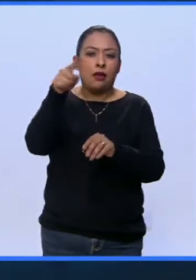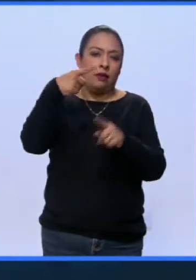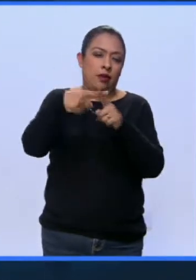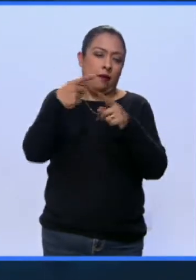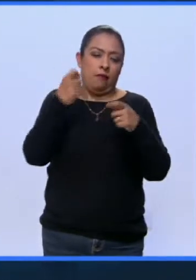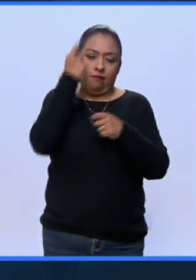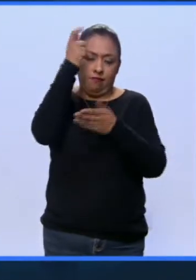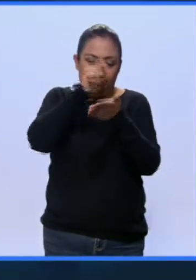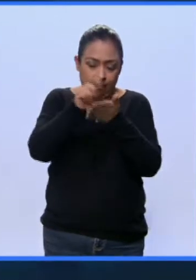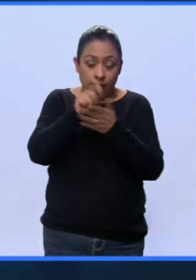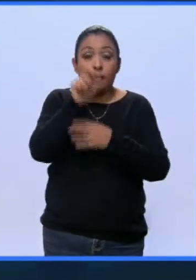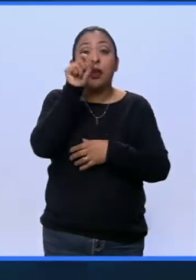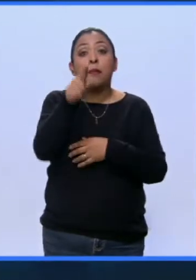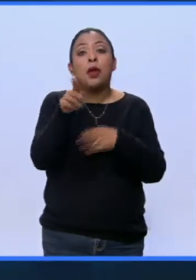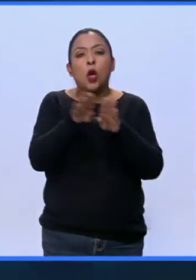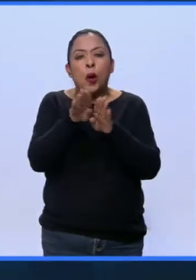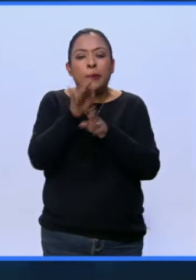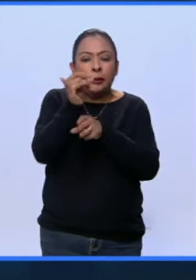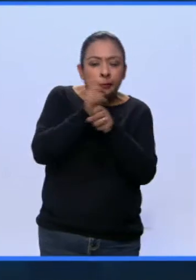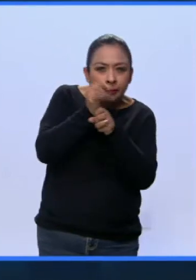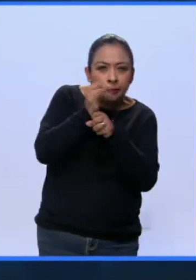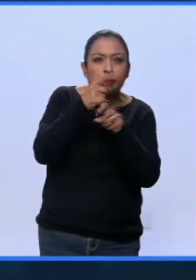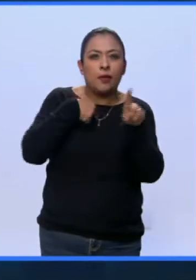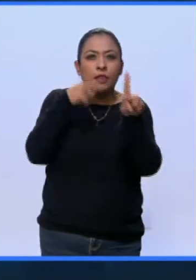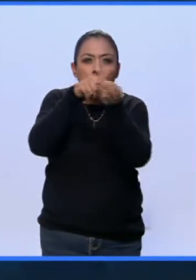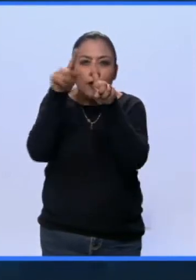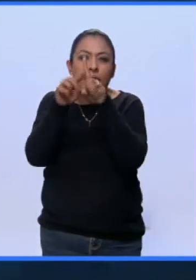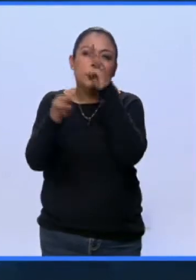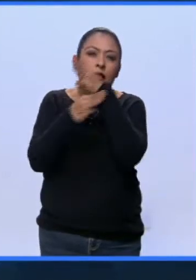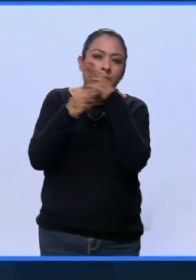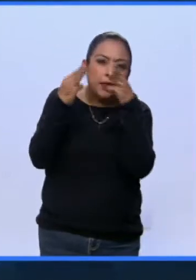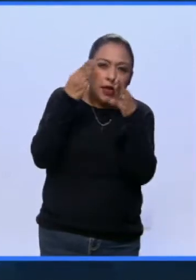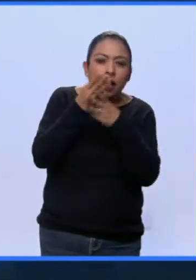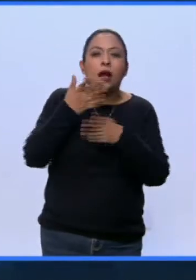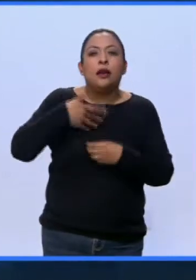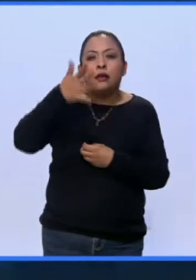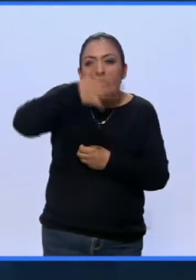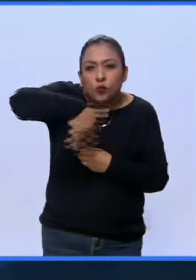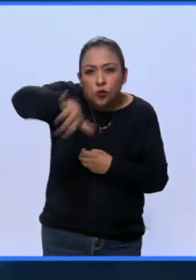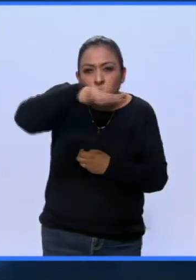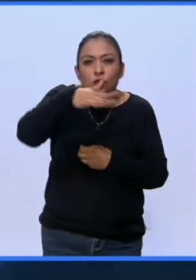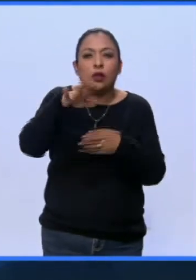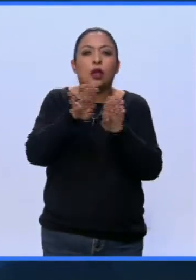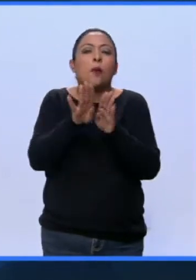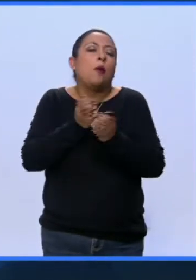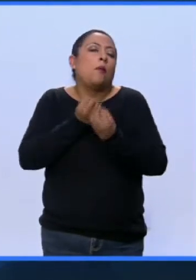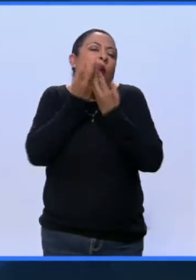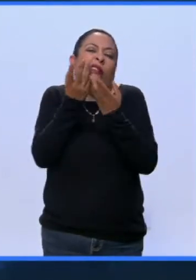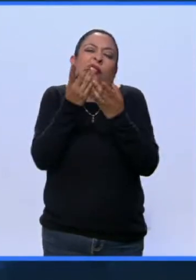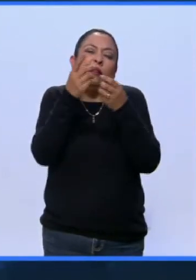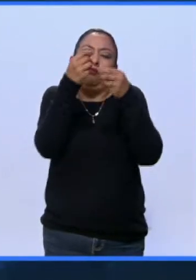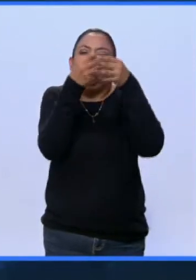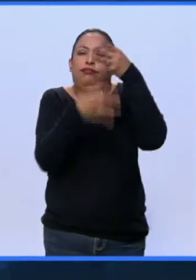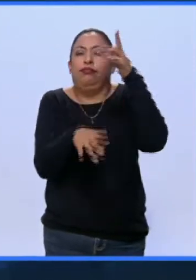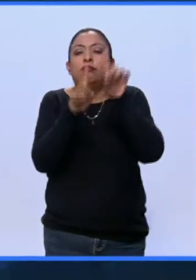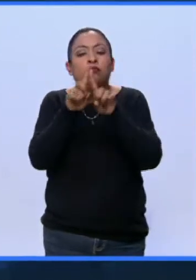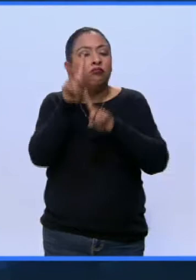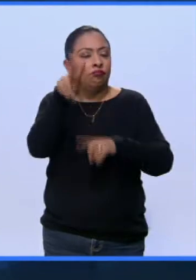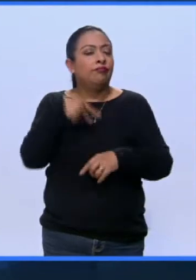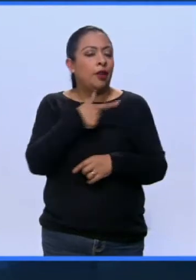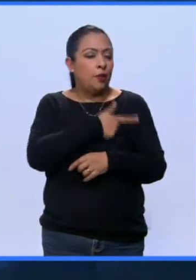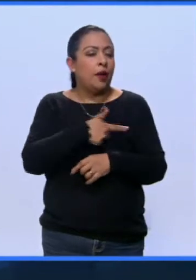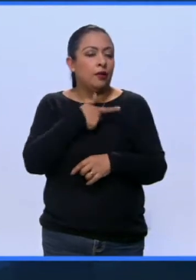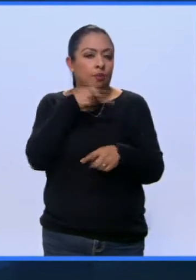de su exploración con diversos materiales, de sus búsquedas poéticas. En fin, lo van a disfrutar.